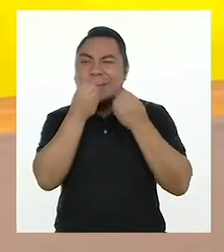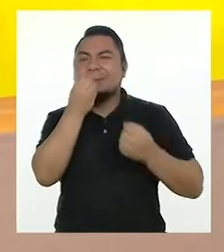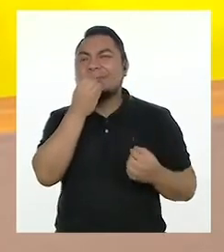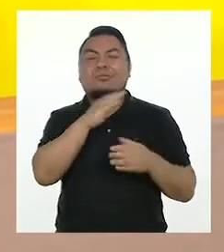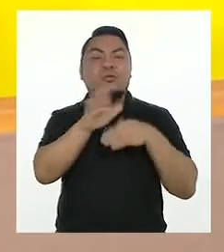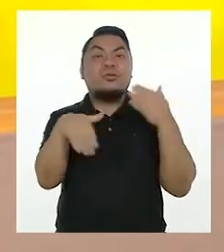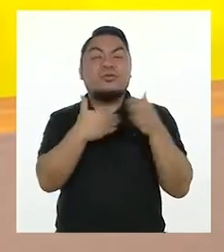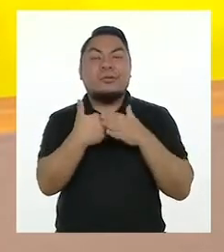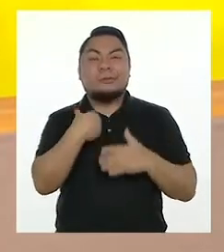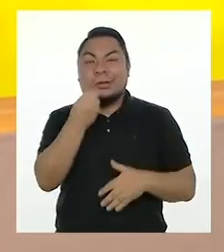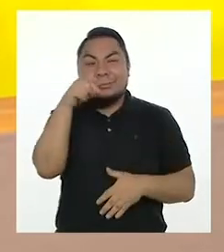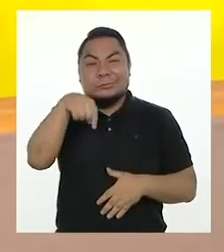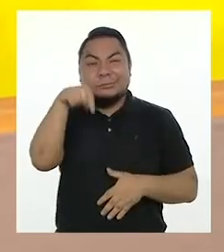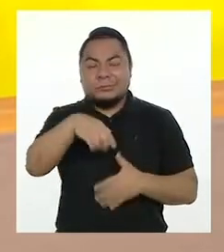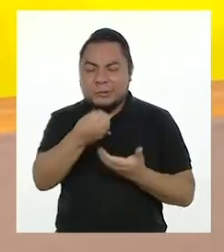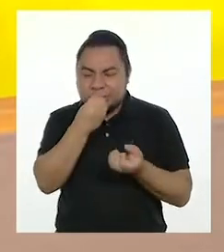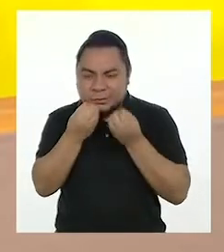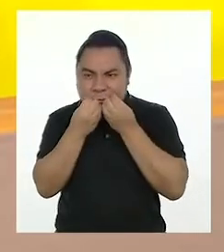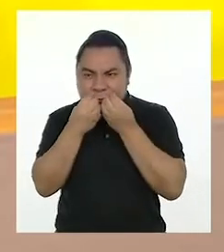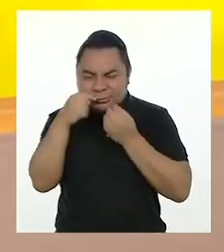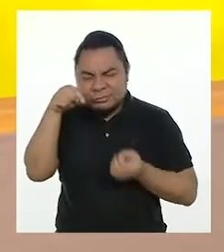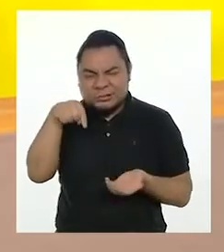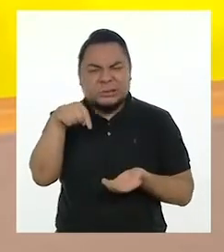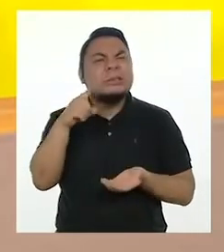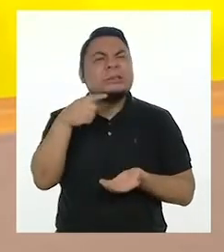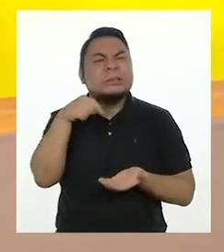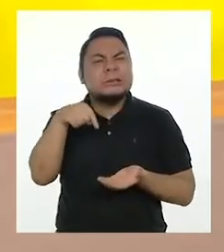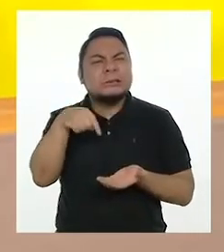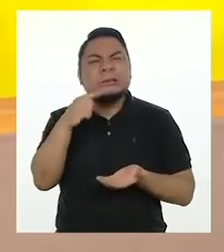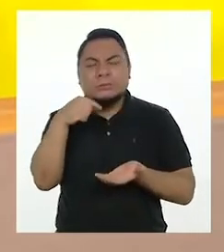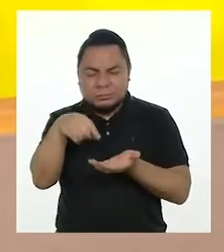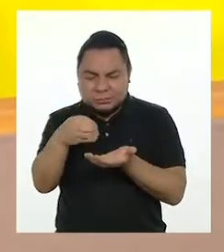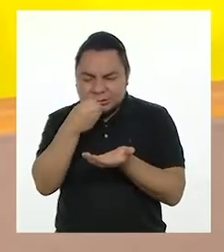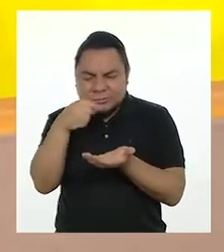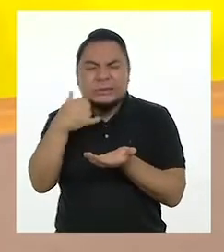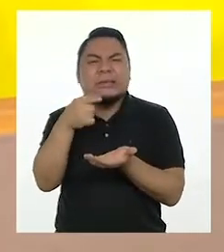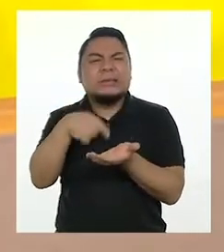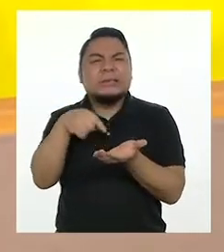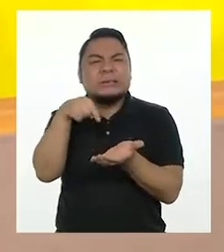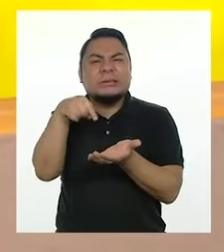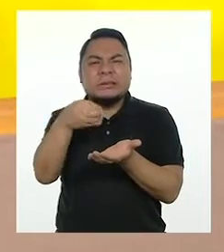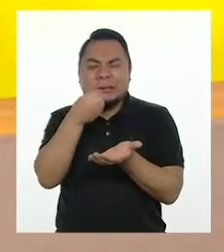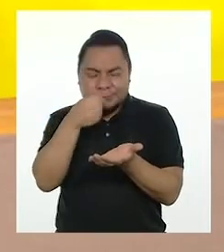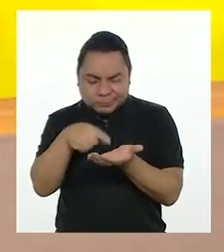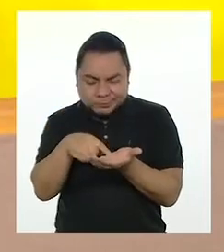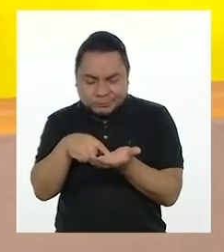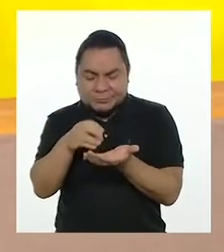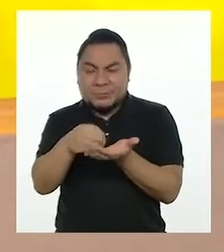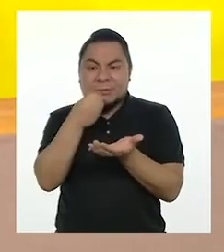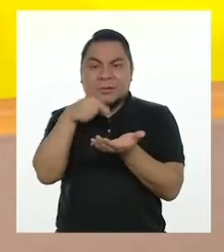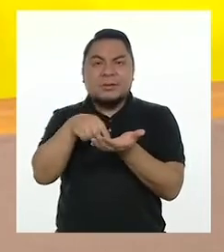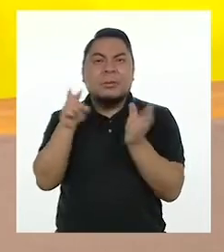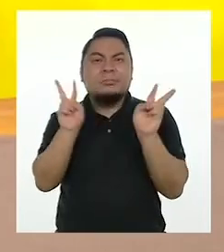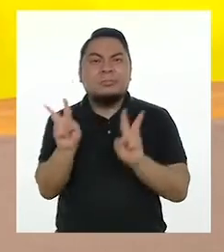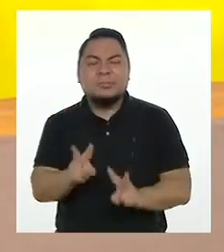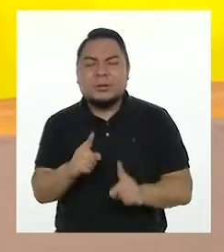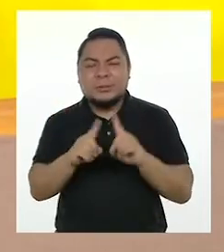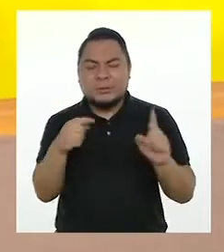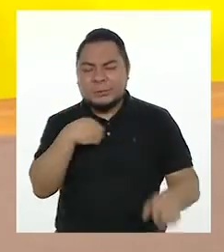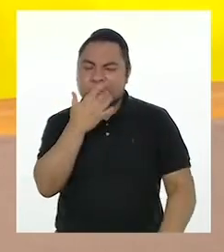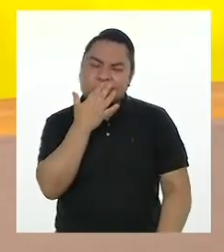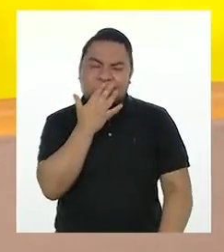me comería todo. ¿Qué es esto? Esto de acá no sé qué es. Es una verdura, pero